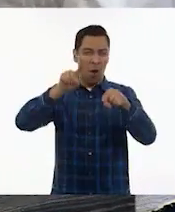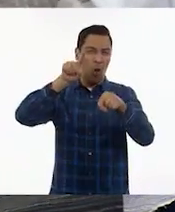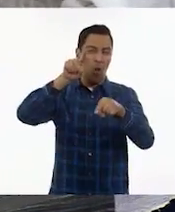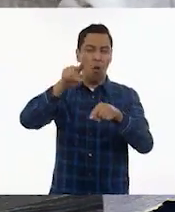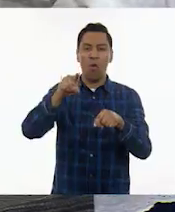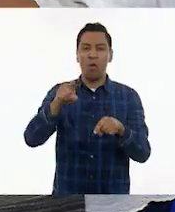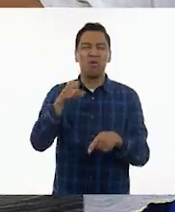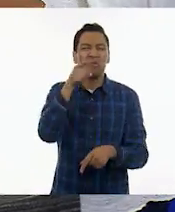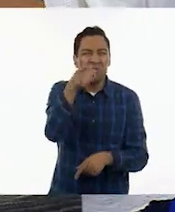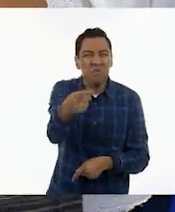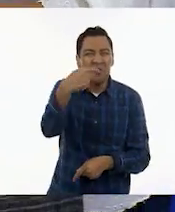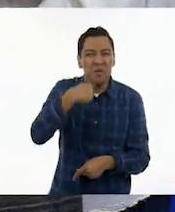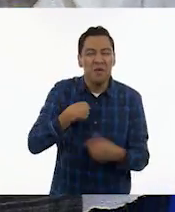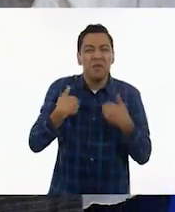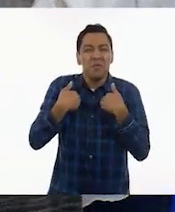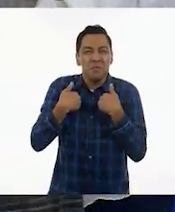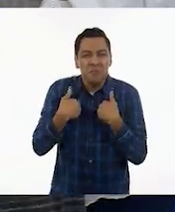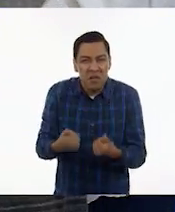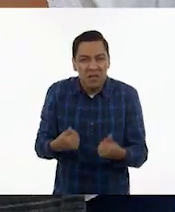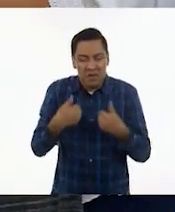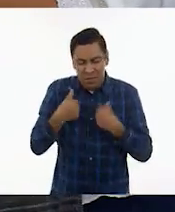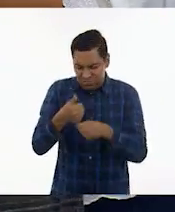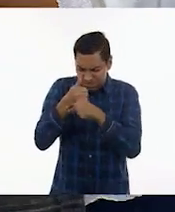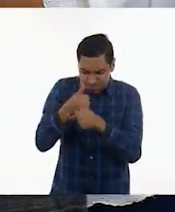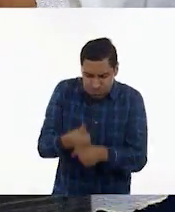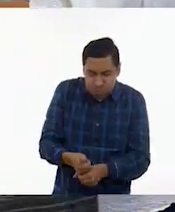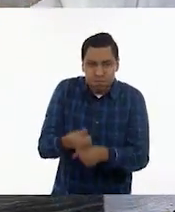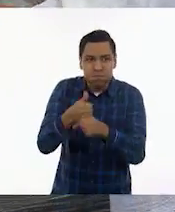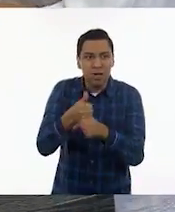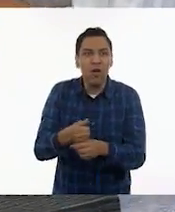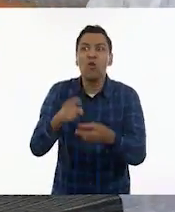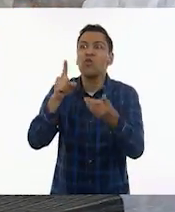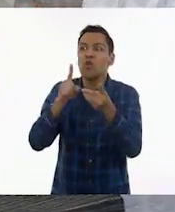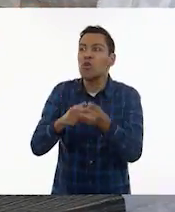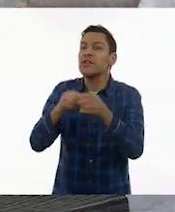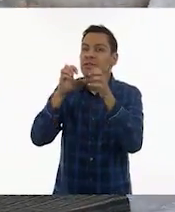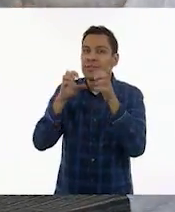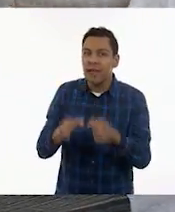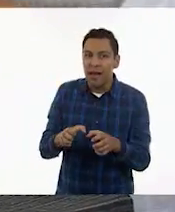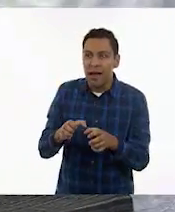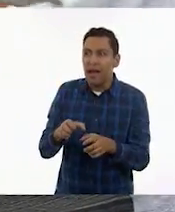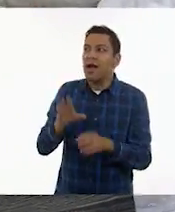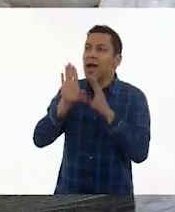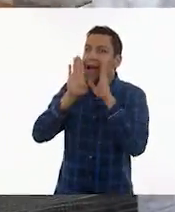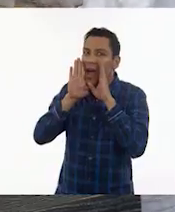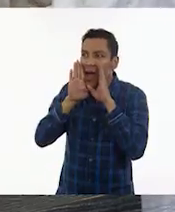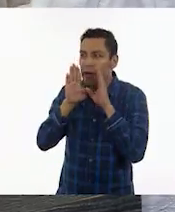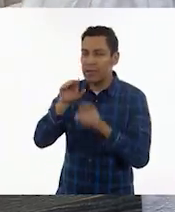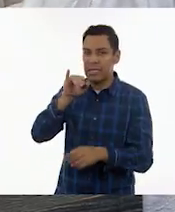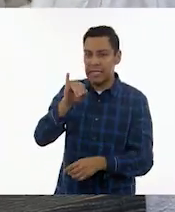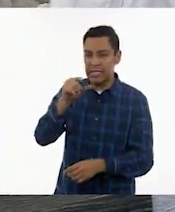Comprender la cernura. Ay, ¿dónde estará Nuna Poish, Balanque? Ay,